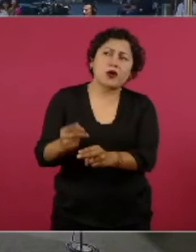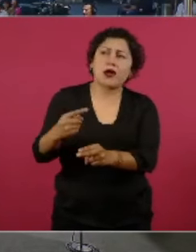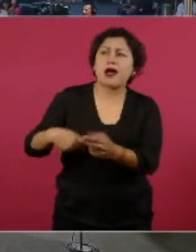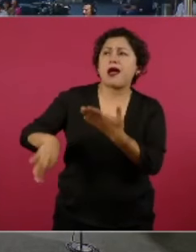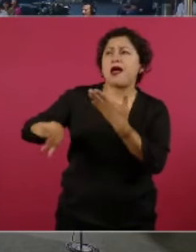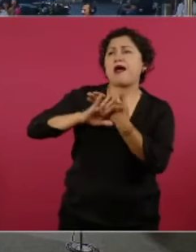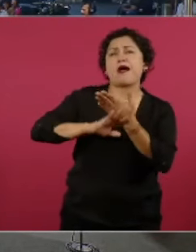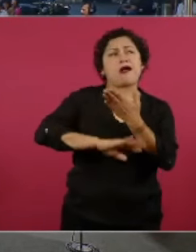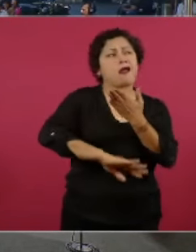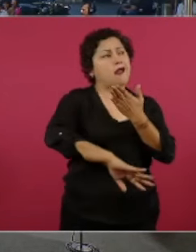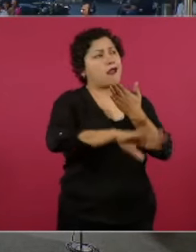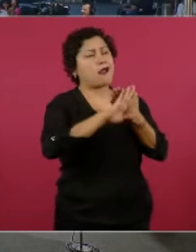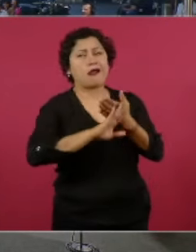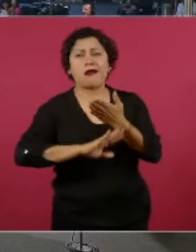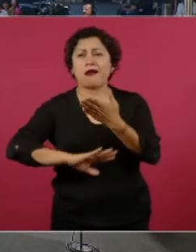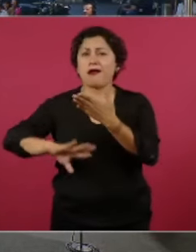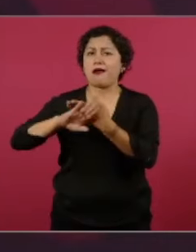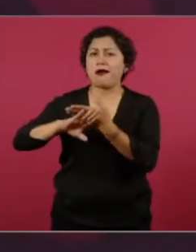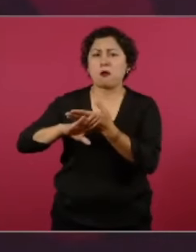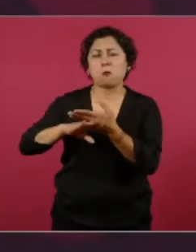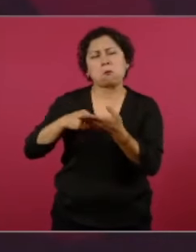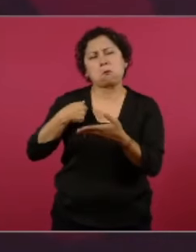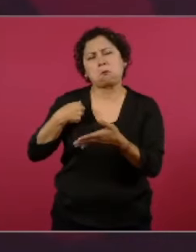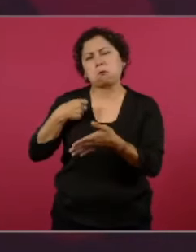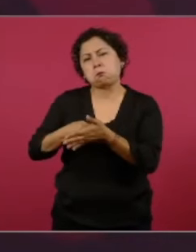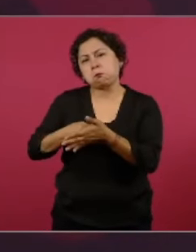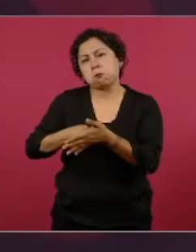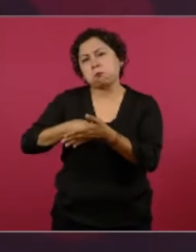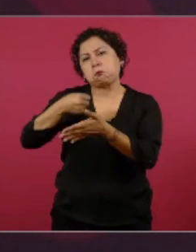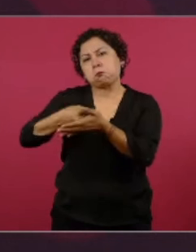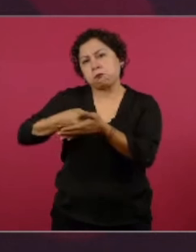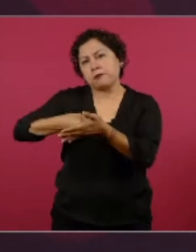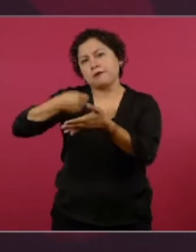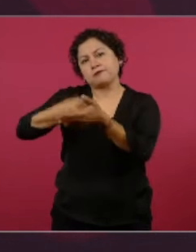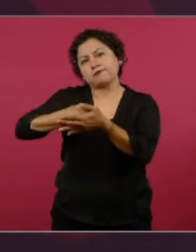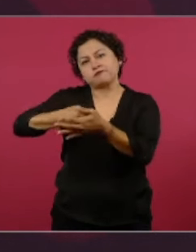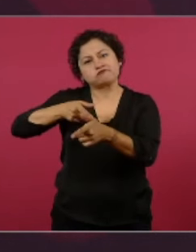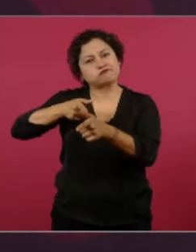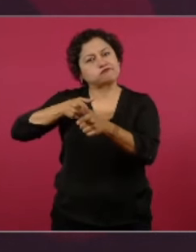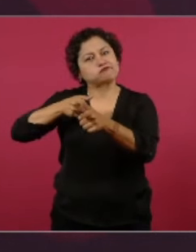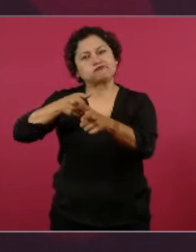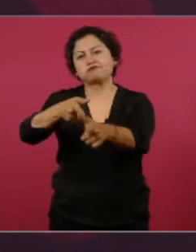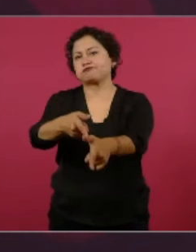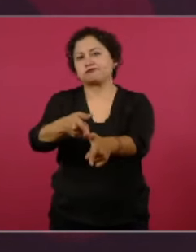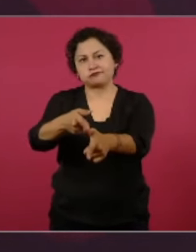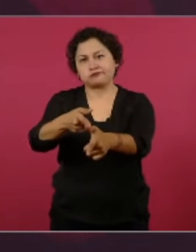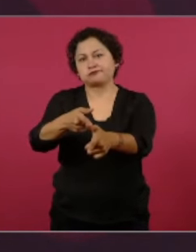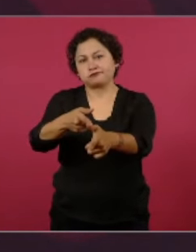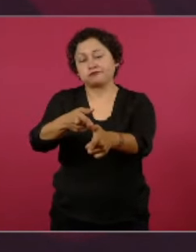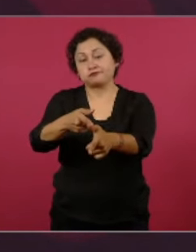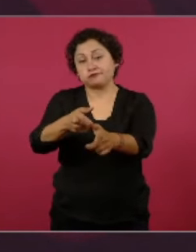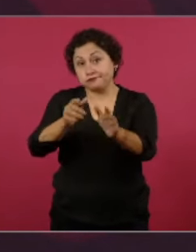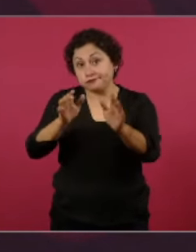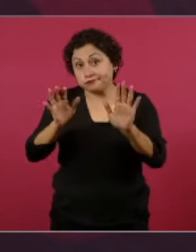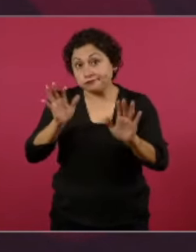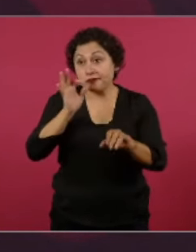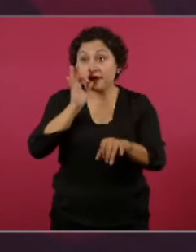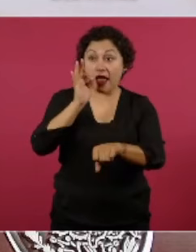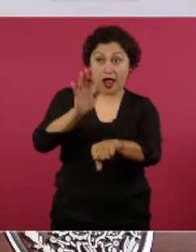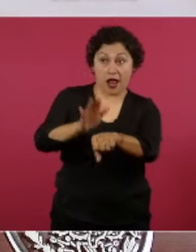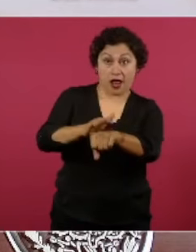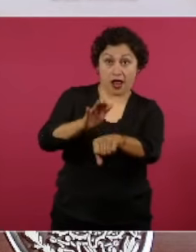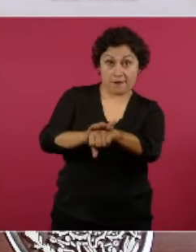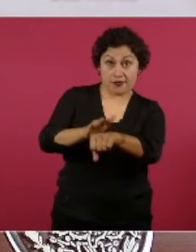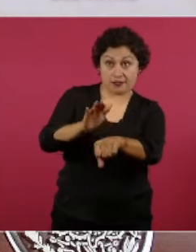repito, la elección es para los jóvenes que resistan